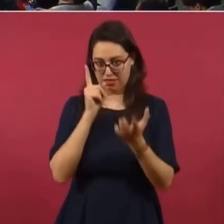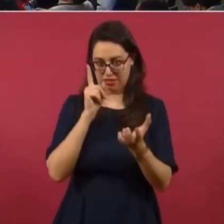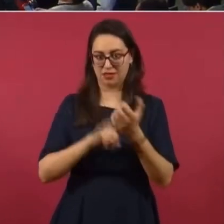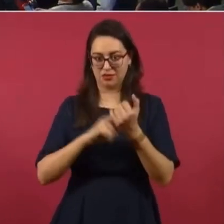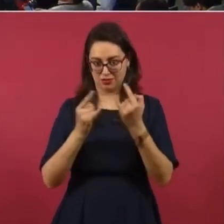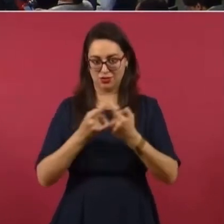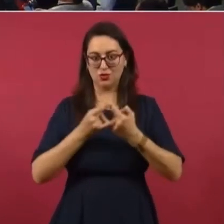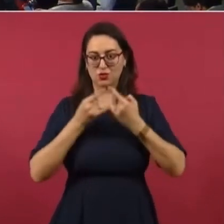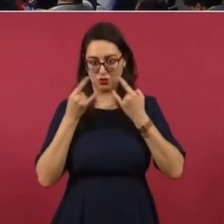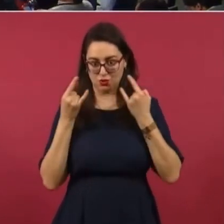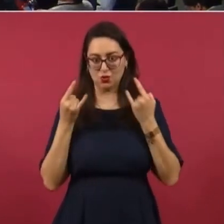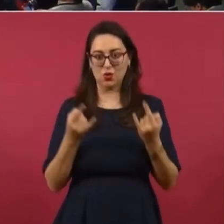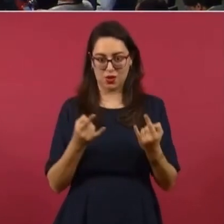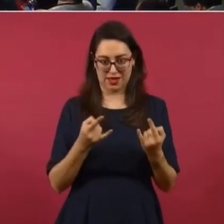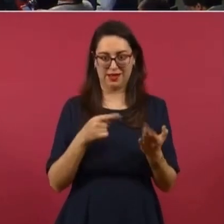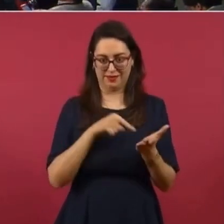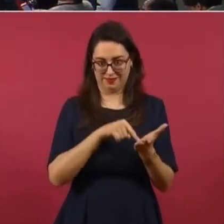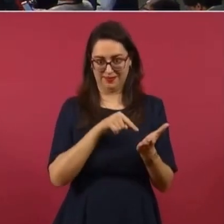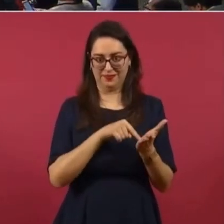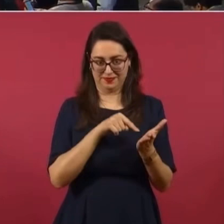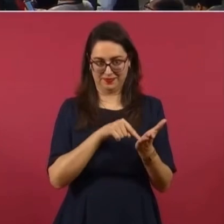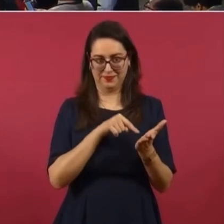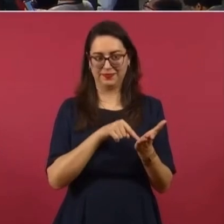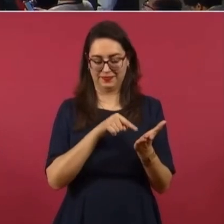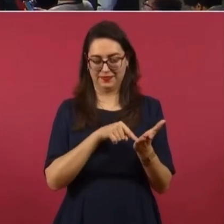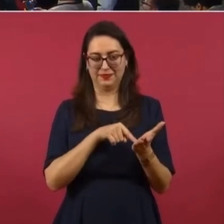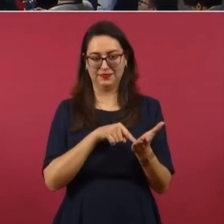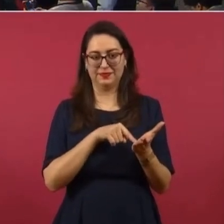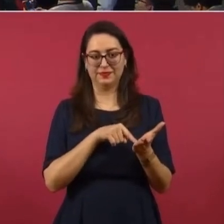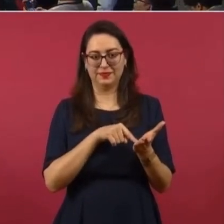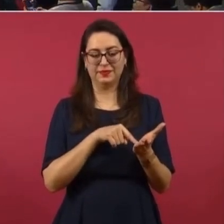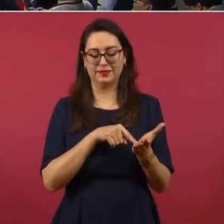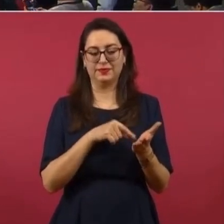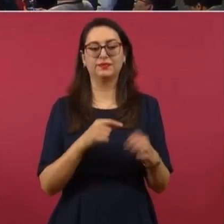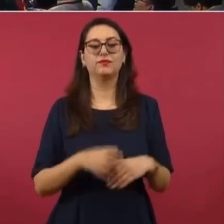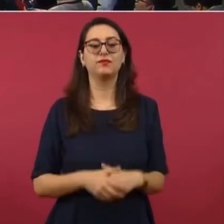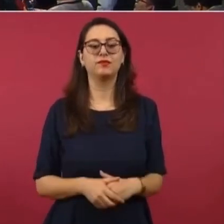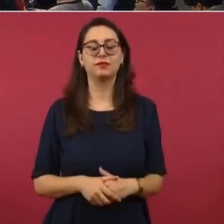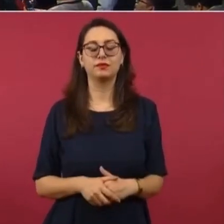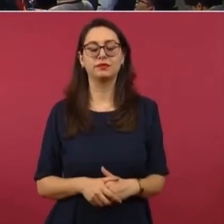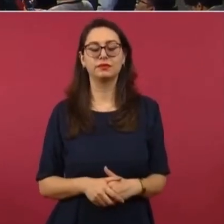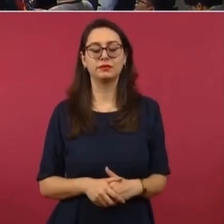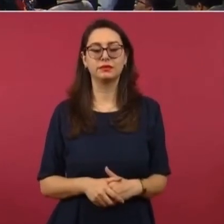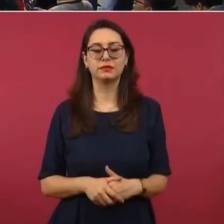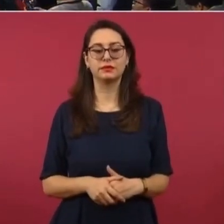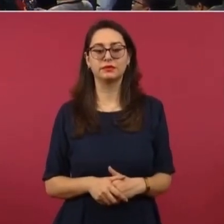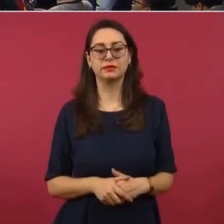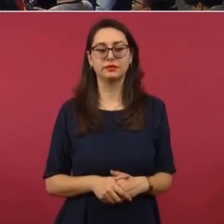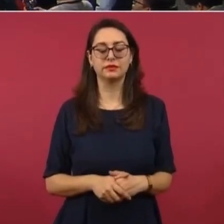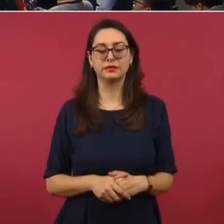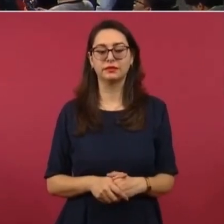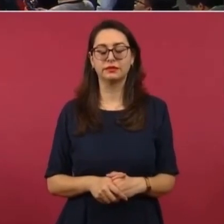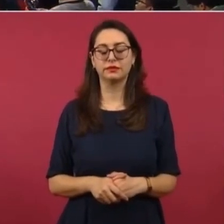Pues en este libro van a encontrar de que